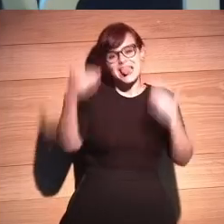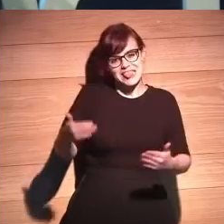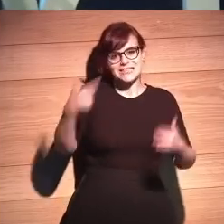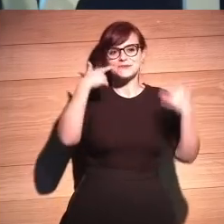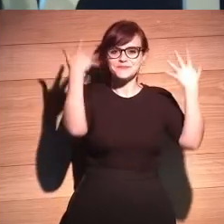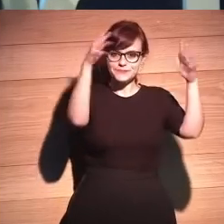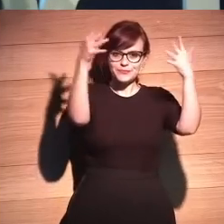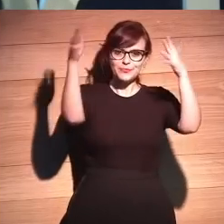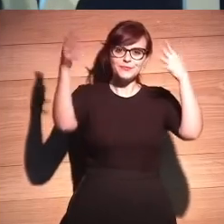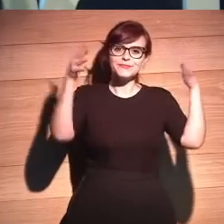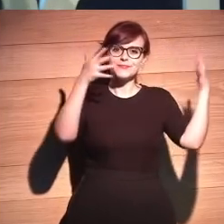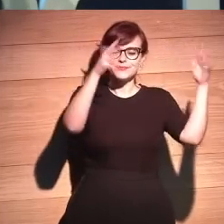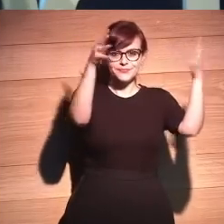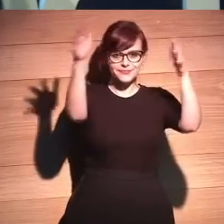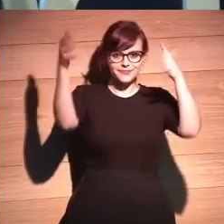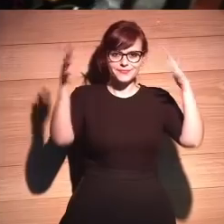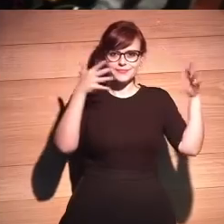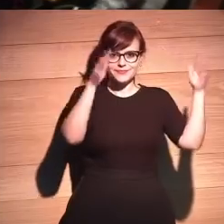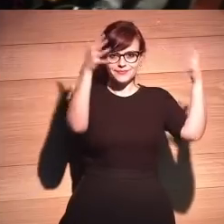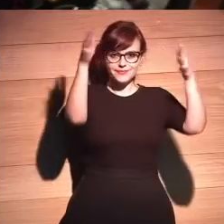aplausos aplausos aplausos gracias gracias gracias